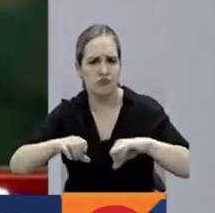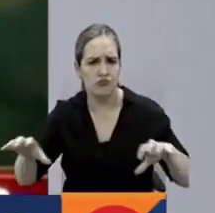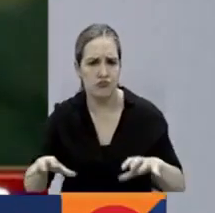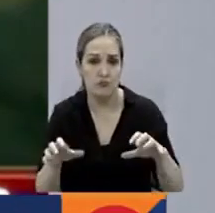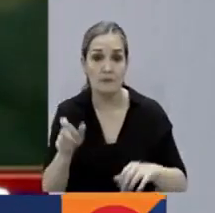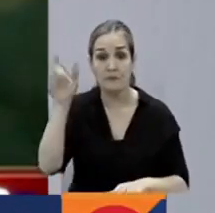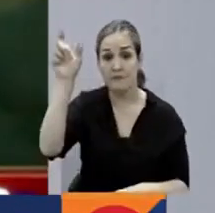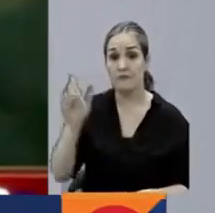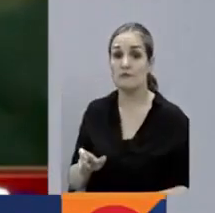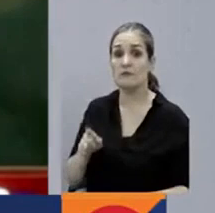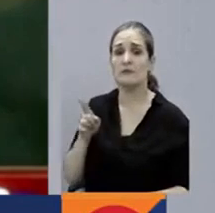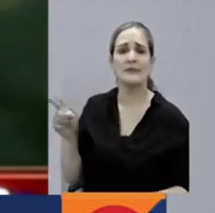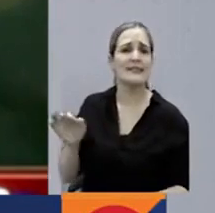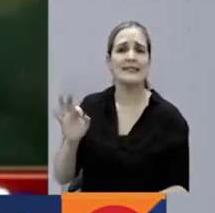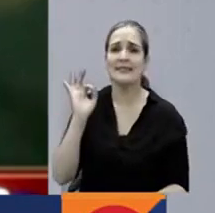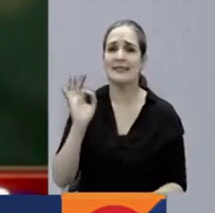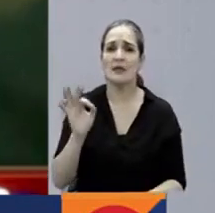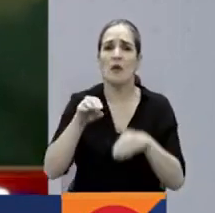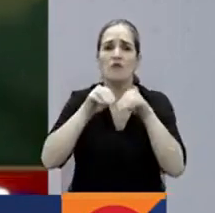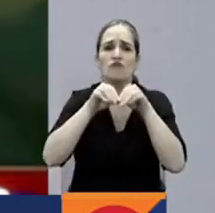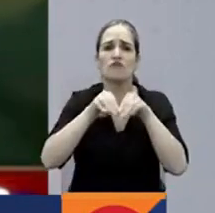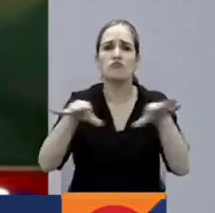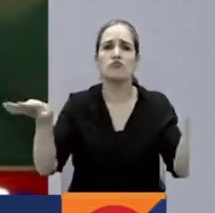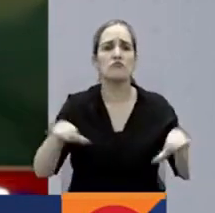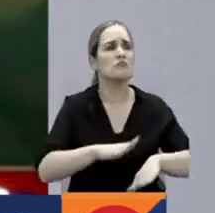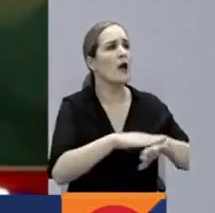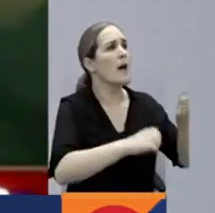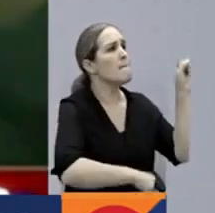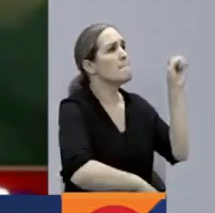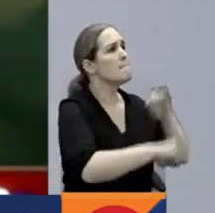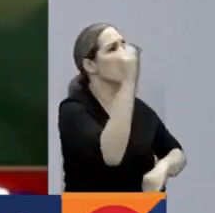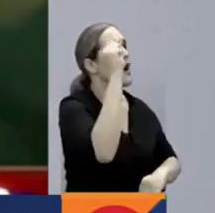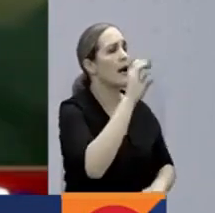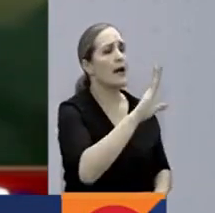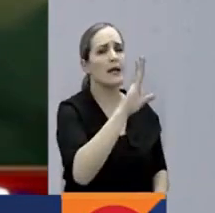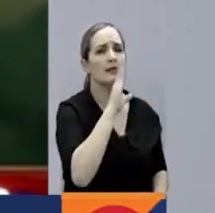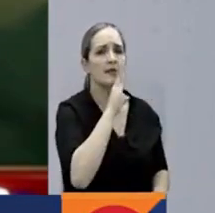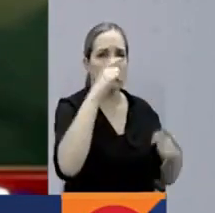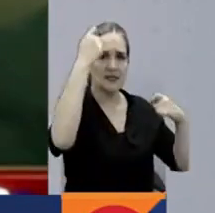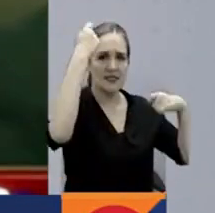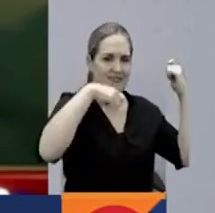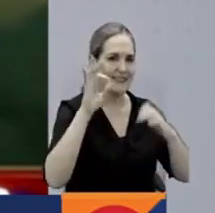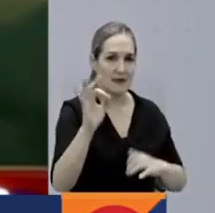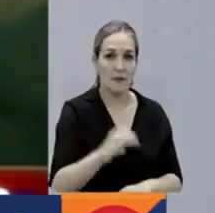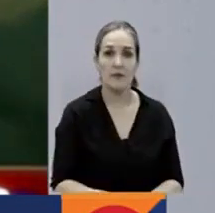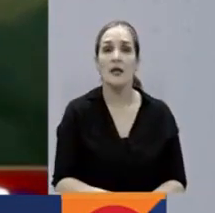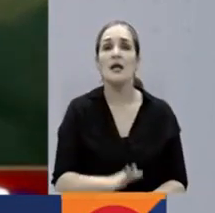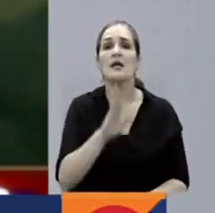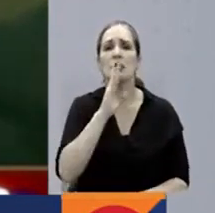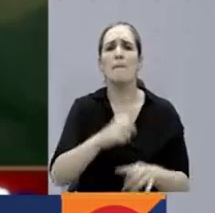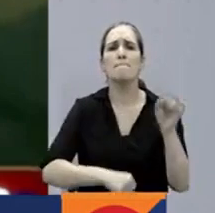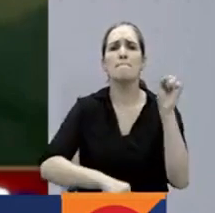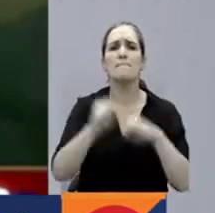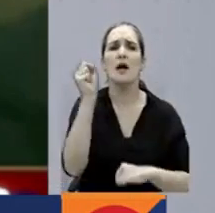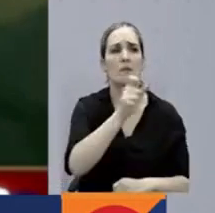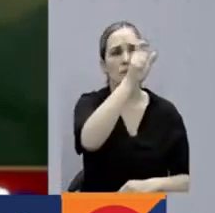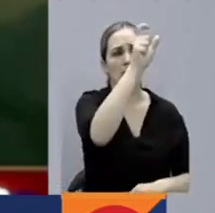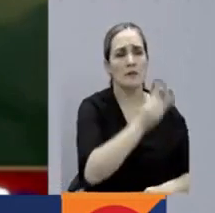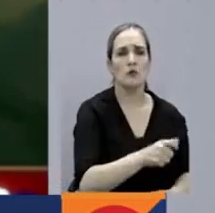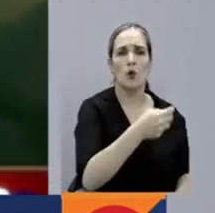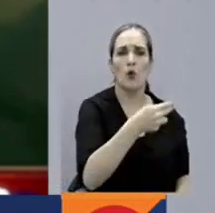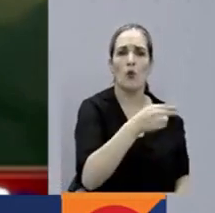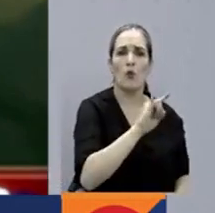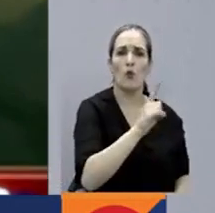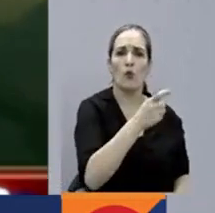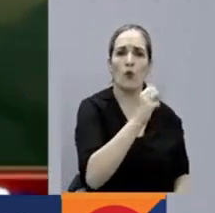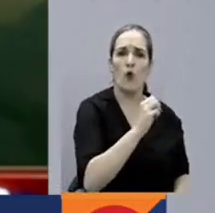la voz que le confirmaba los triunfos al chavismo. El candidato Hugo Rafael Chávez Fría con